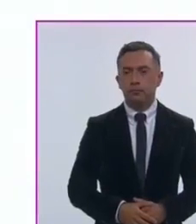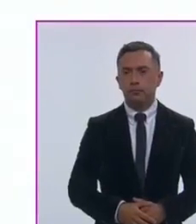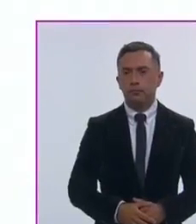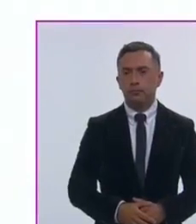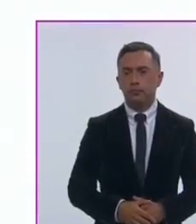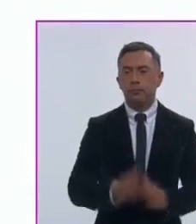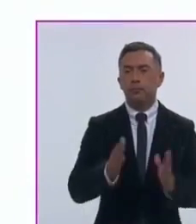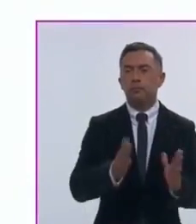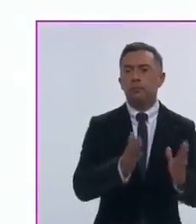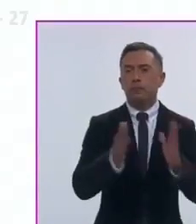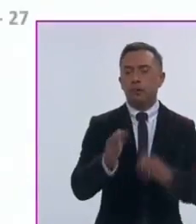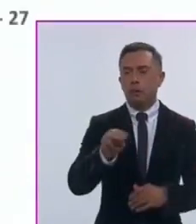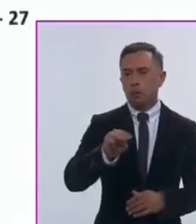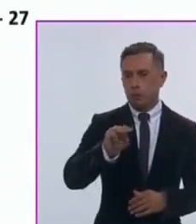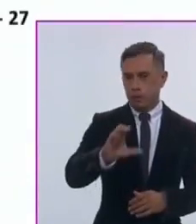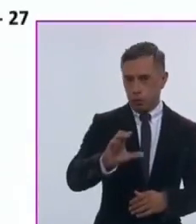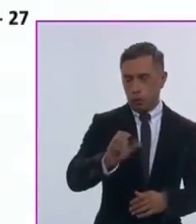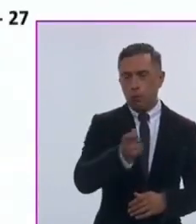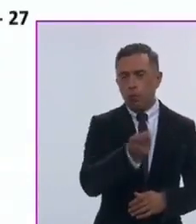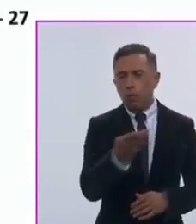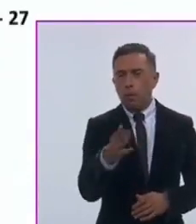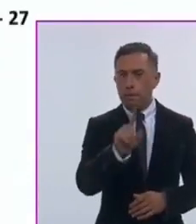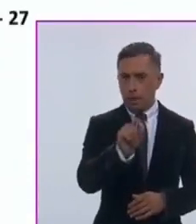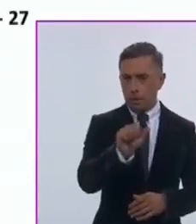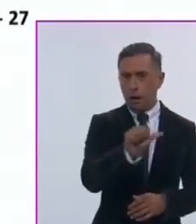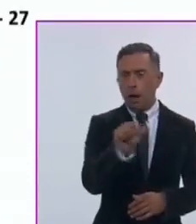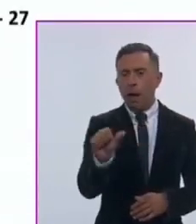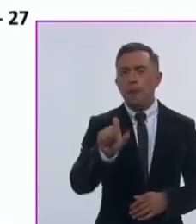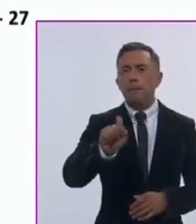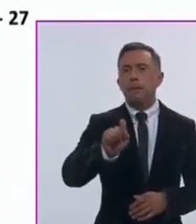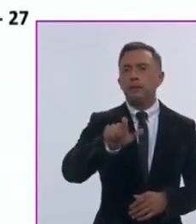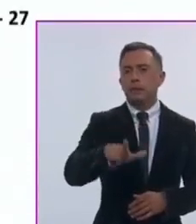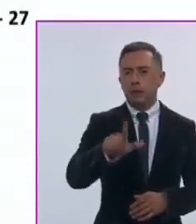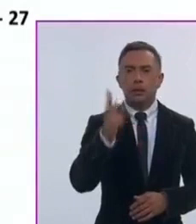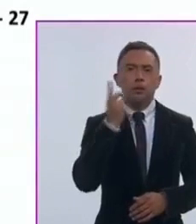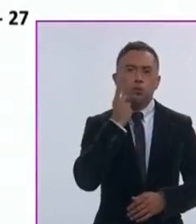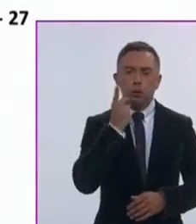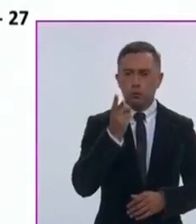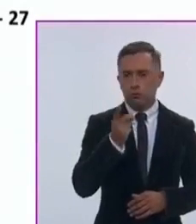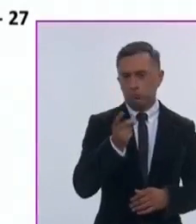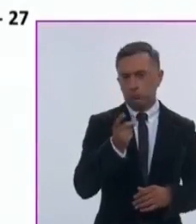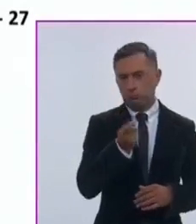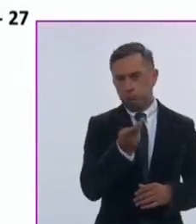Movimiento Ciudadano, entre 20 y 27 diputaciones.